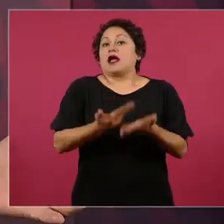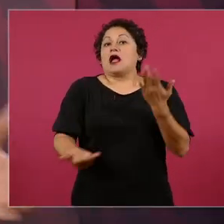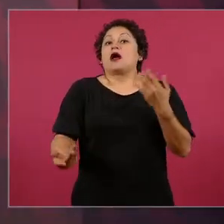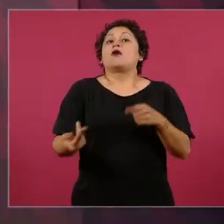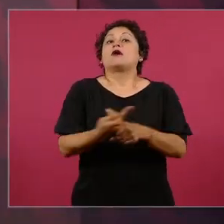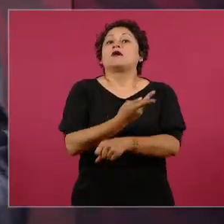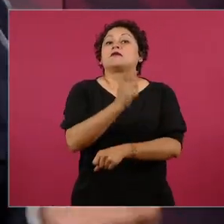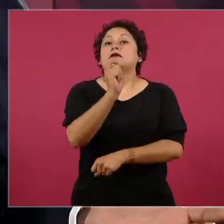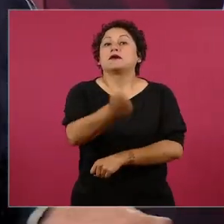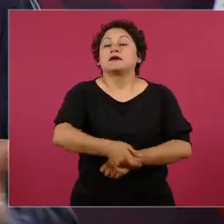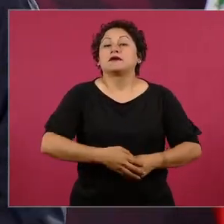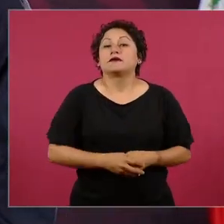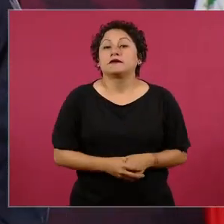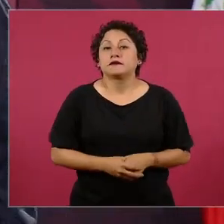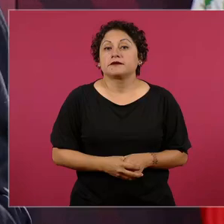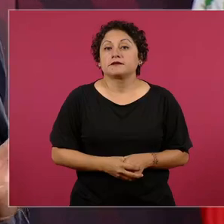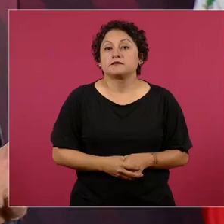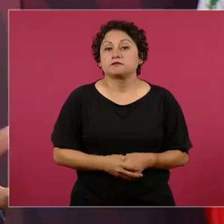con que